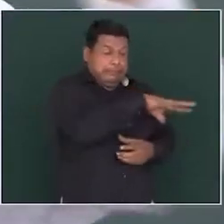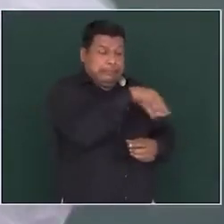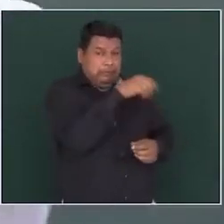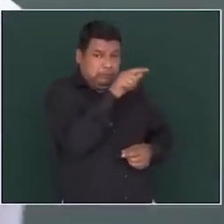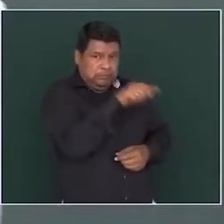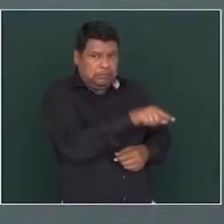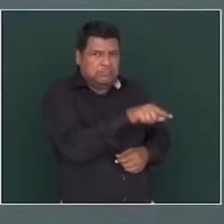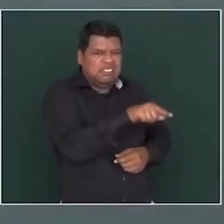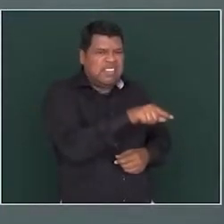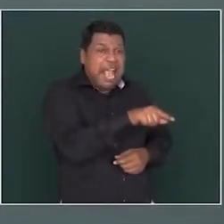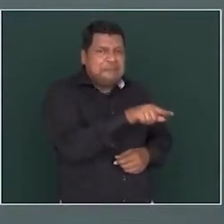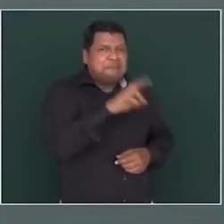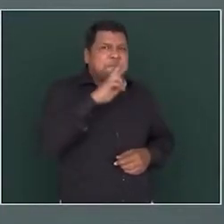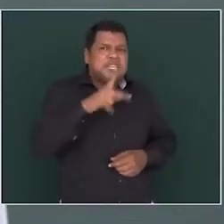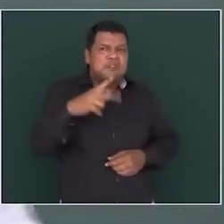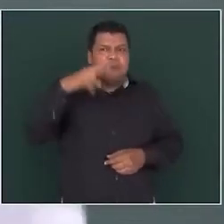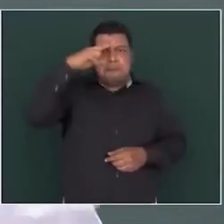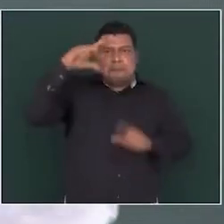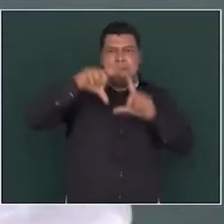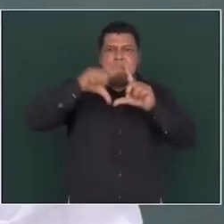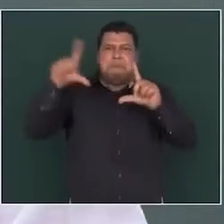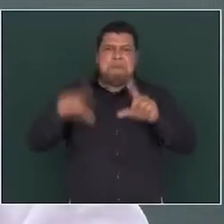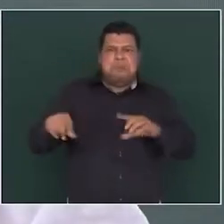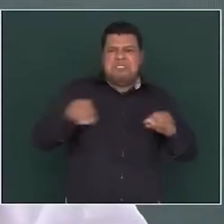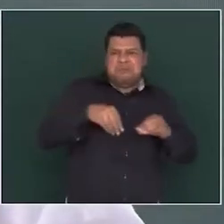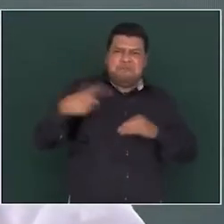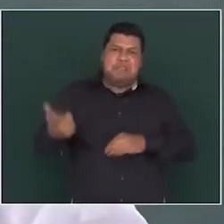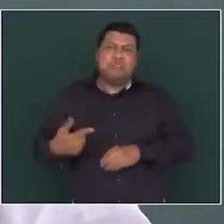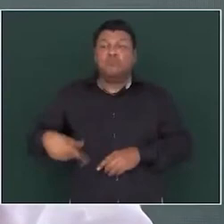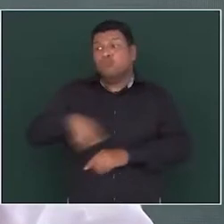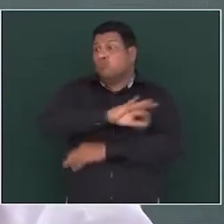la convirtió en deuda de todo el pueblo de México